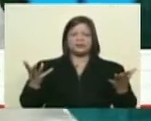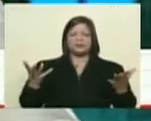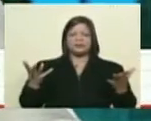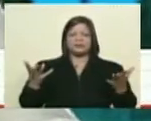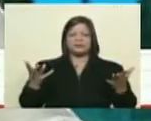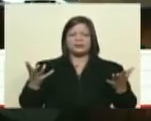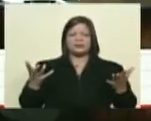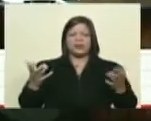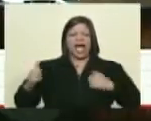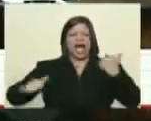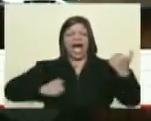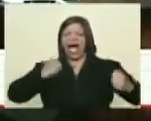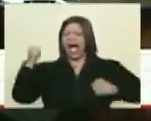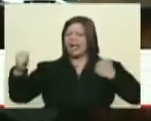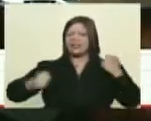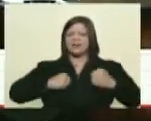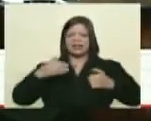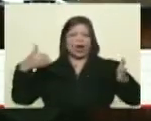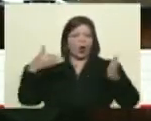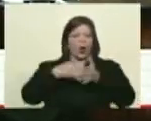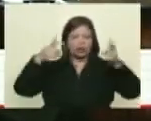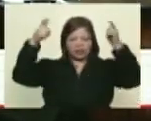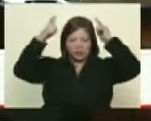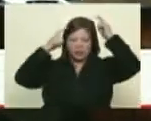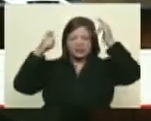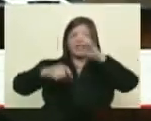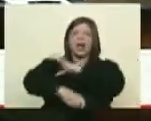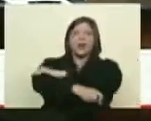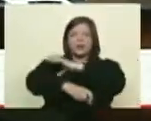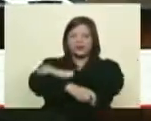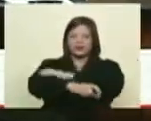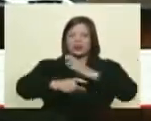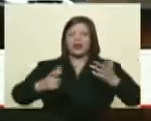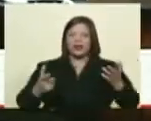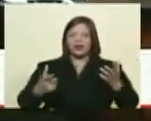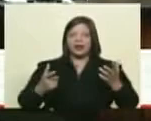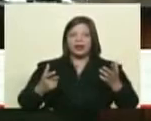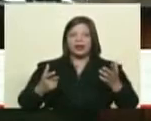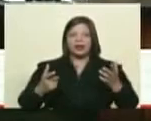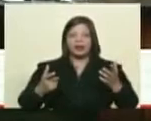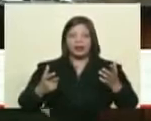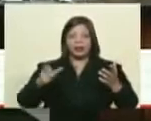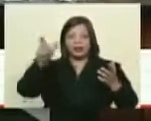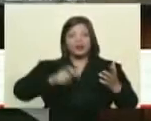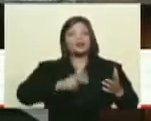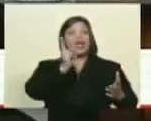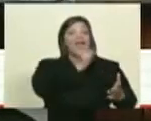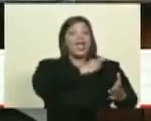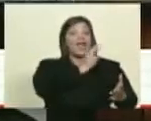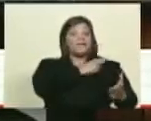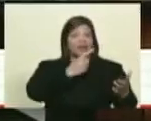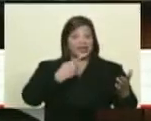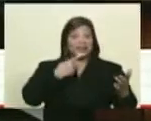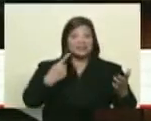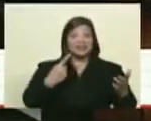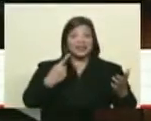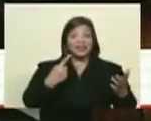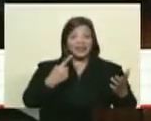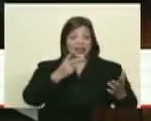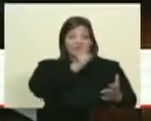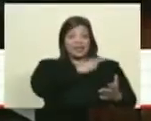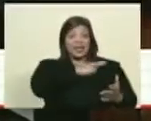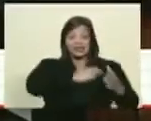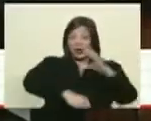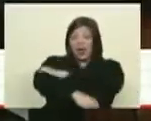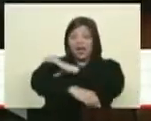una activista antichavista de la oposición y claro, y es verdad que cuando lo dice su jefe eso lo dice su jefe de un diario de